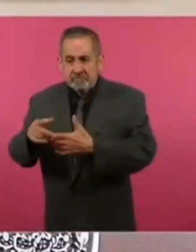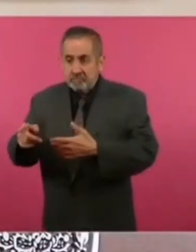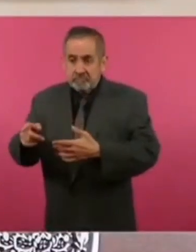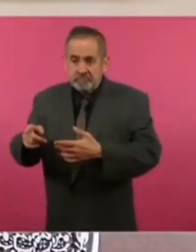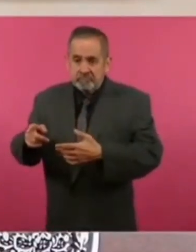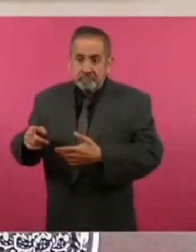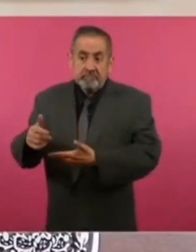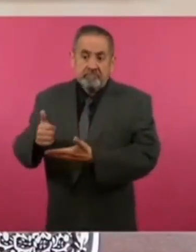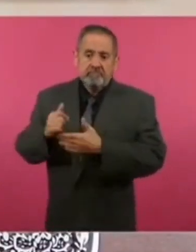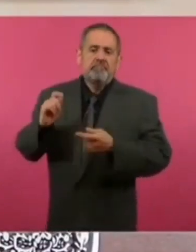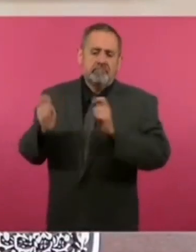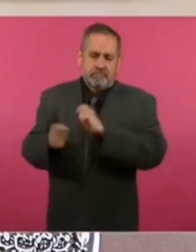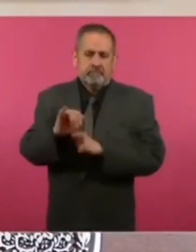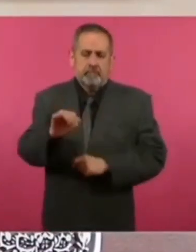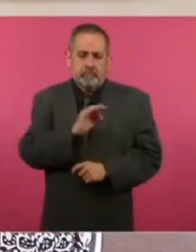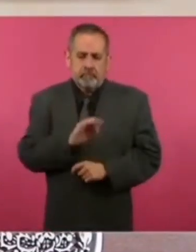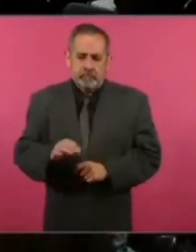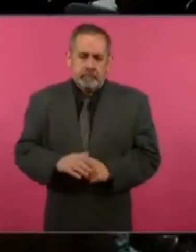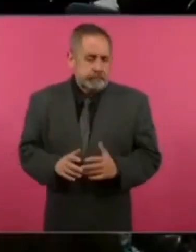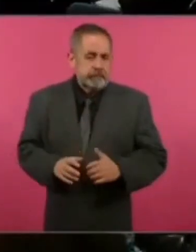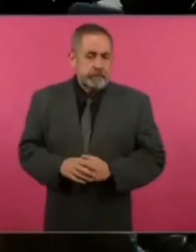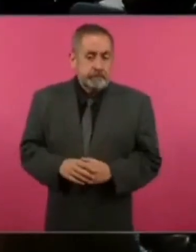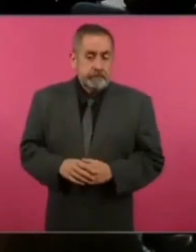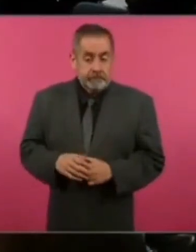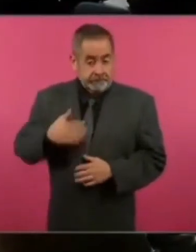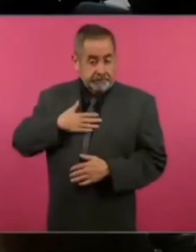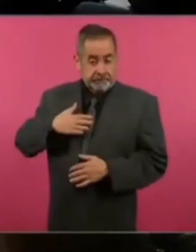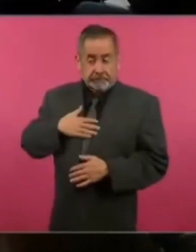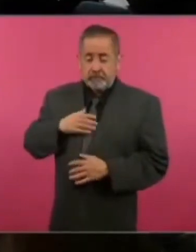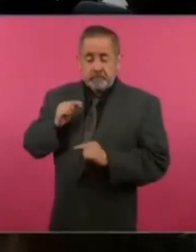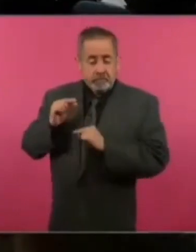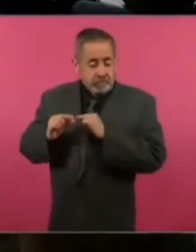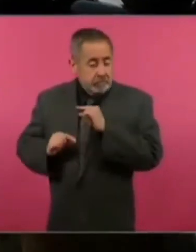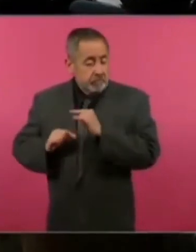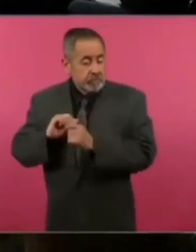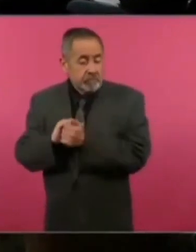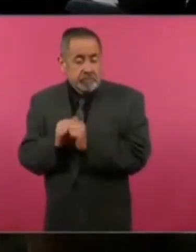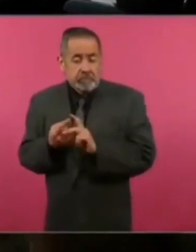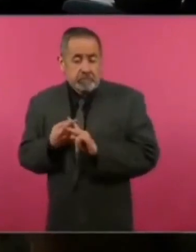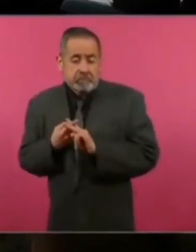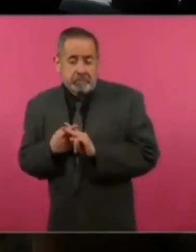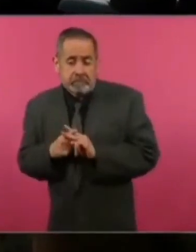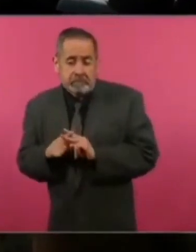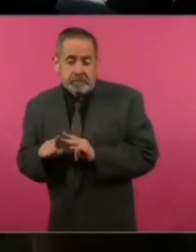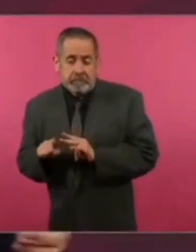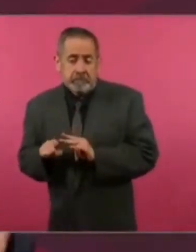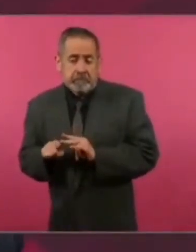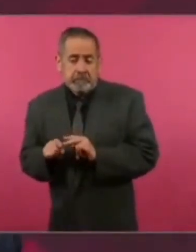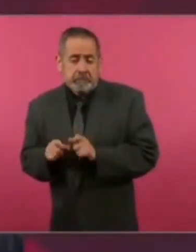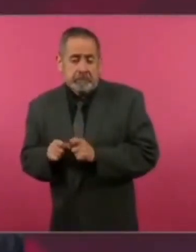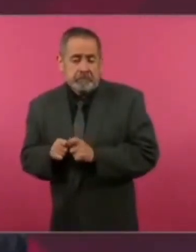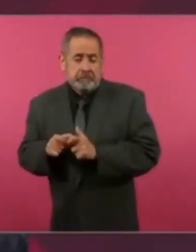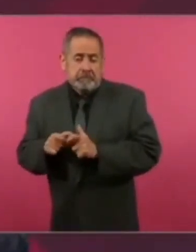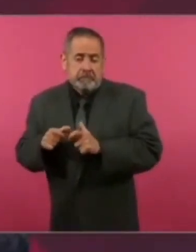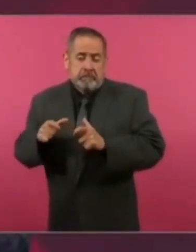fenómeno. Esto lo fuimos construyendo entre todos, desde abajo. Nos llevó muchos años.